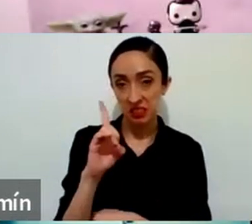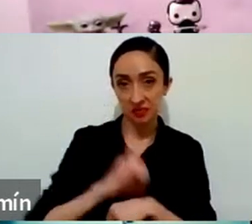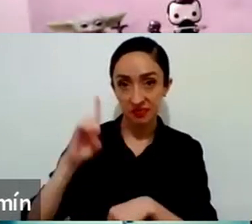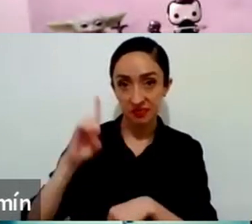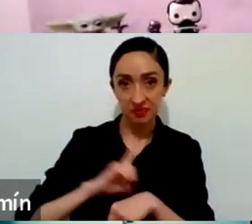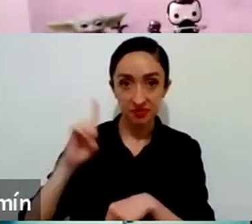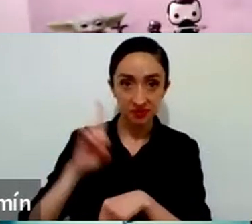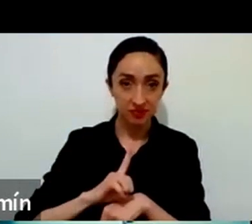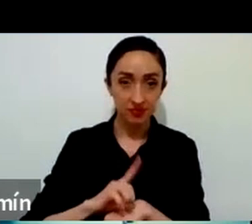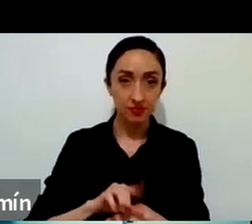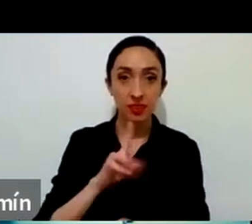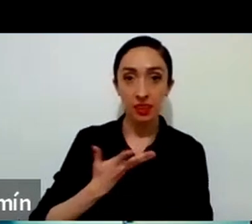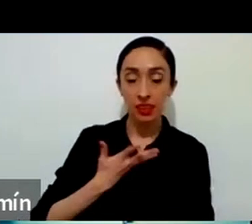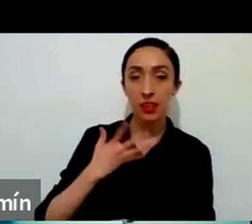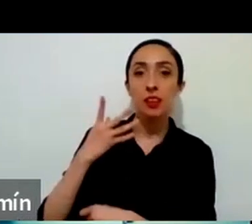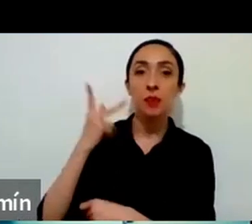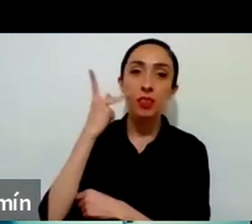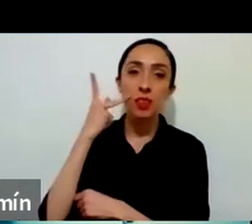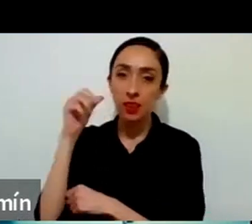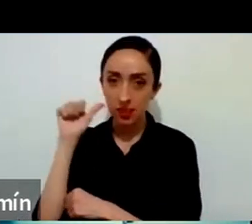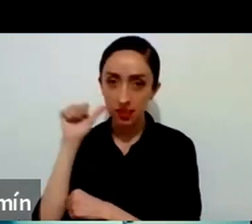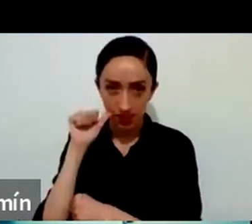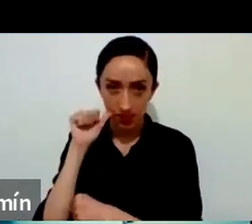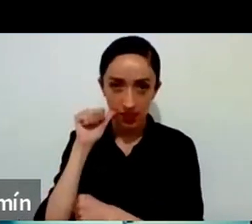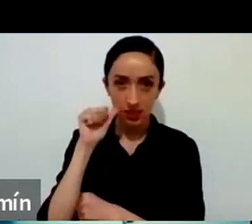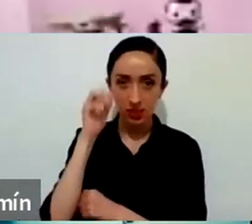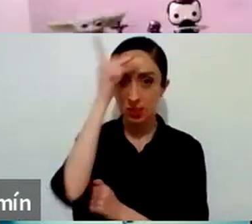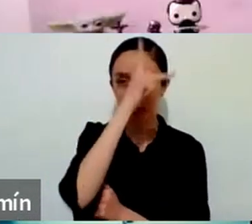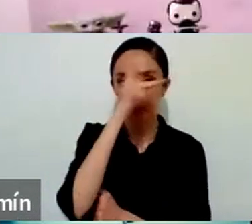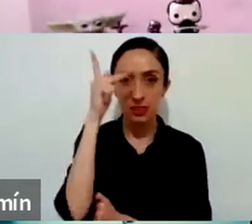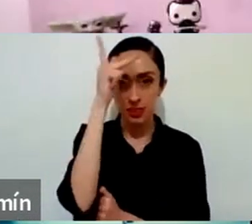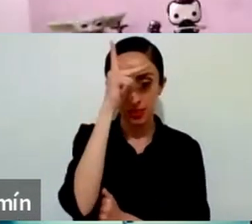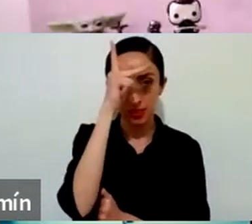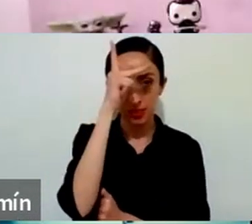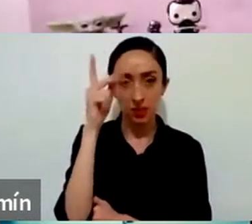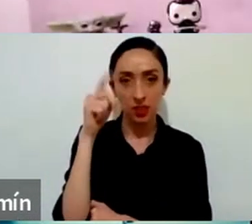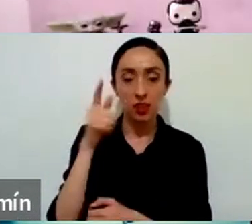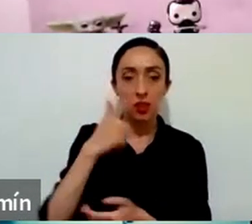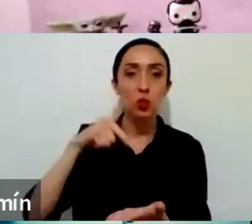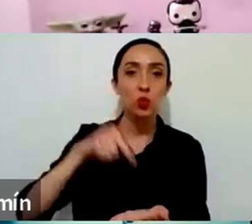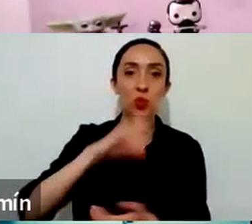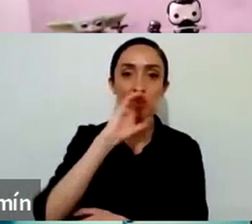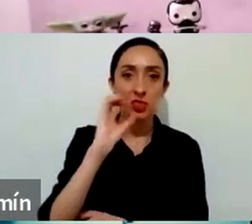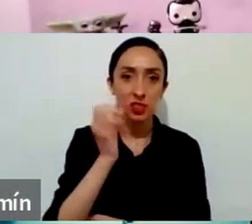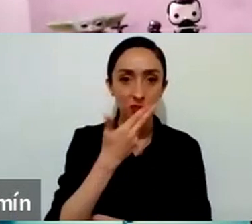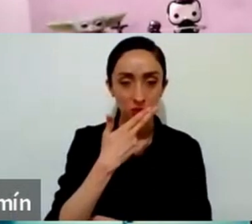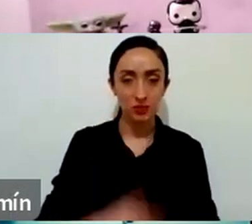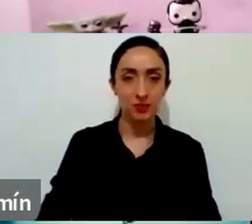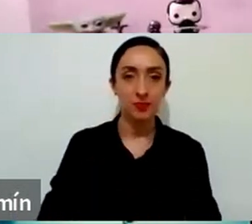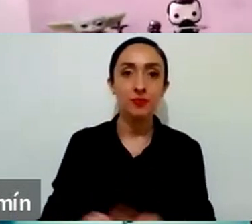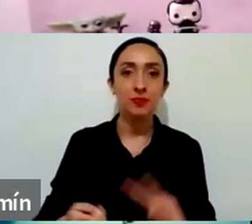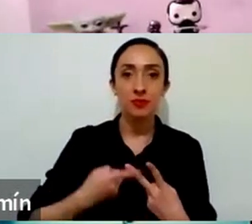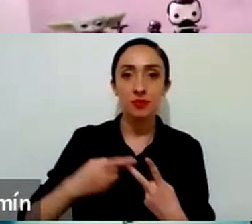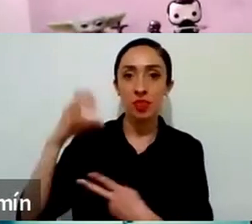Ruiz, es psicóloga clínica y está desde Chihuahua. Orlando Porta Latín,